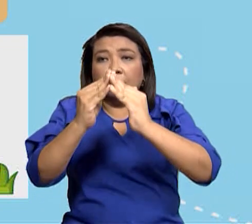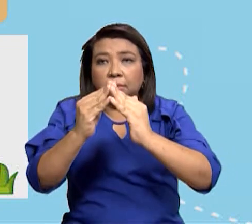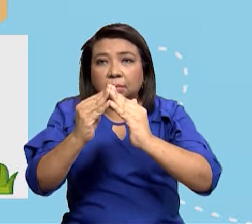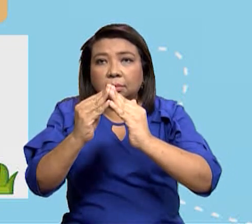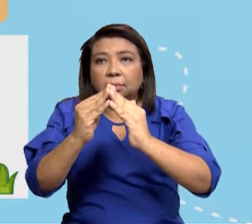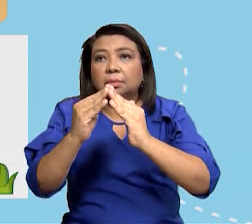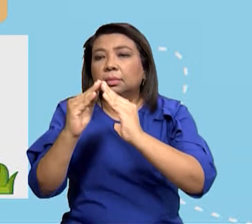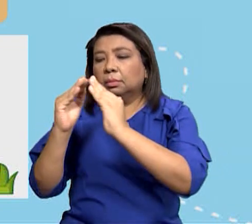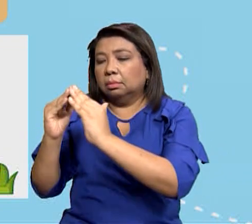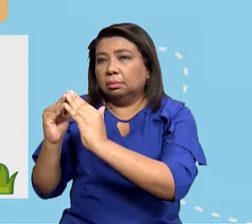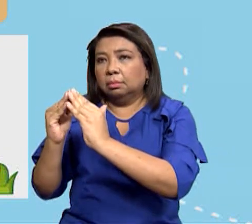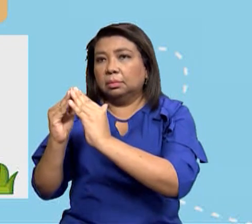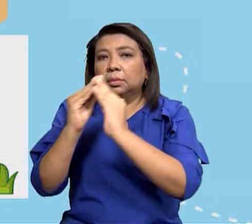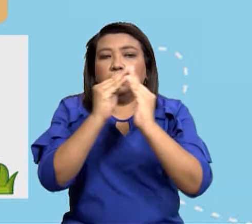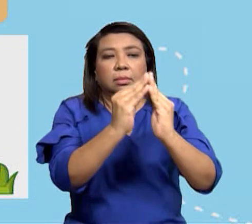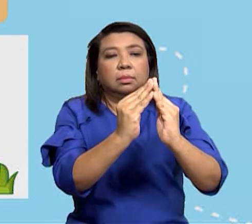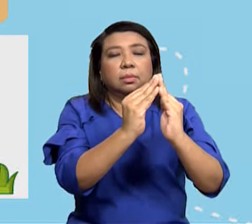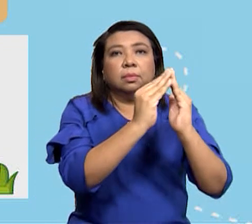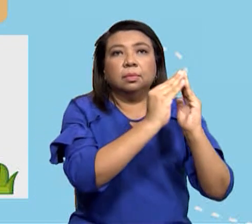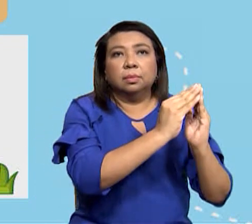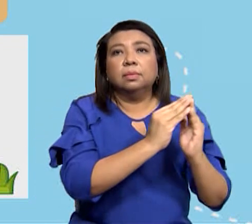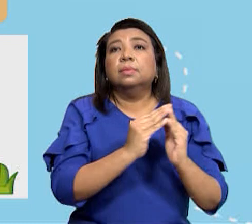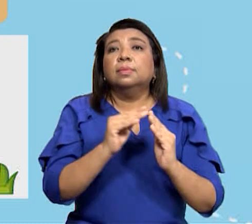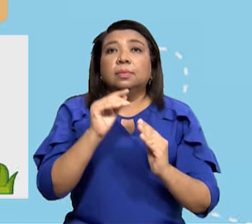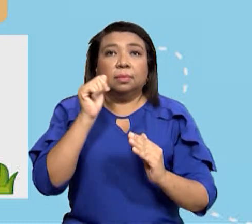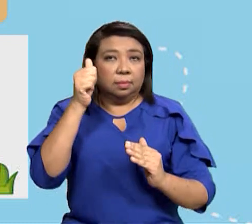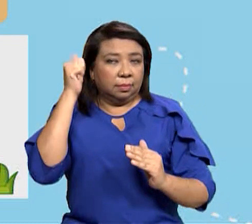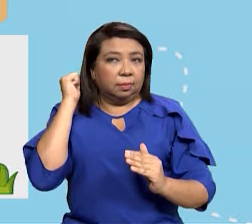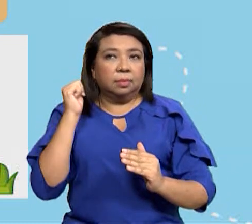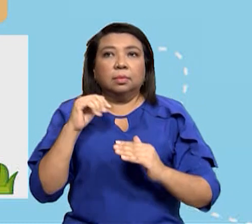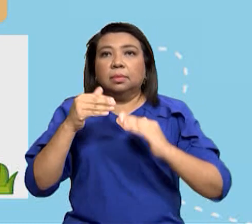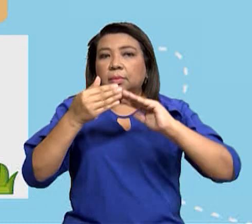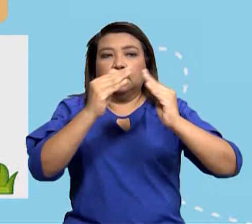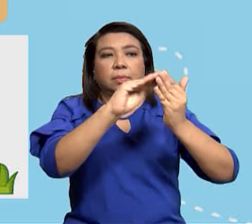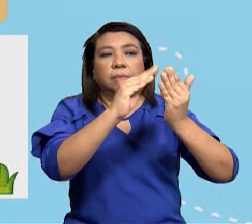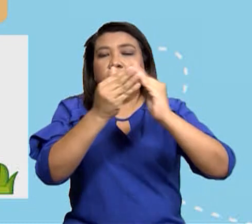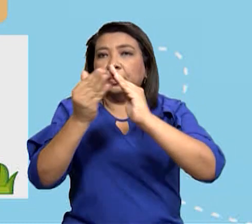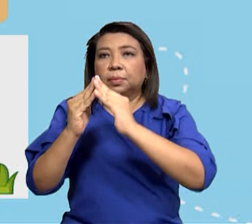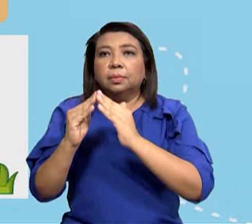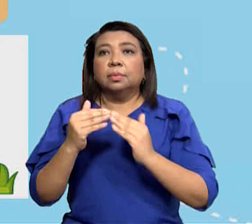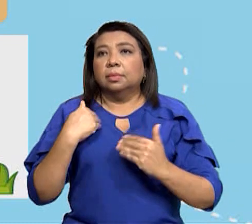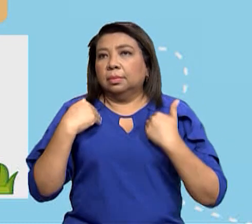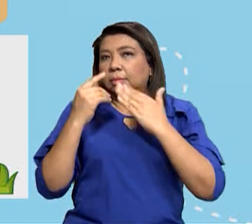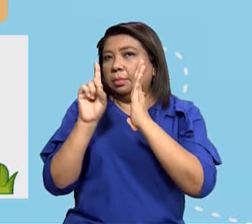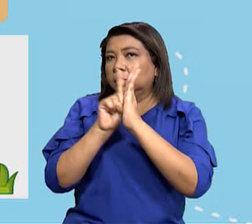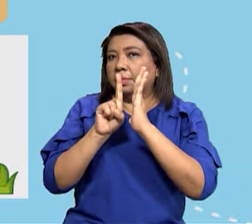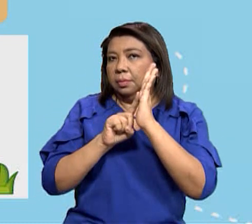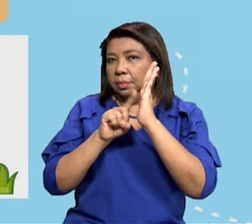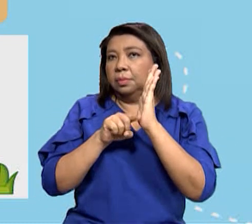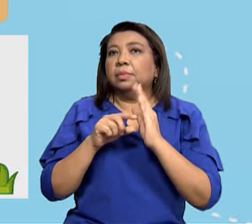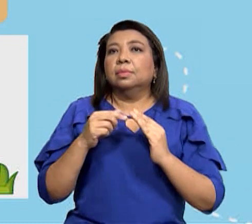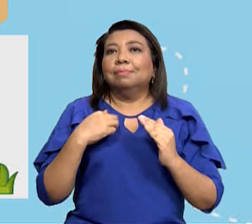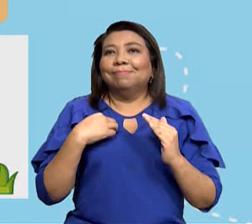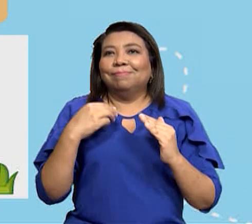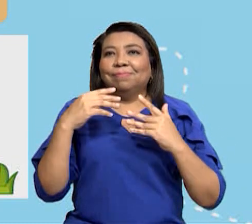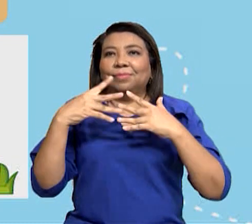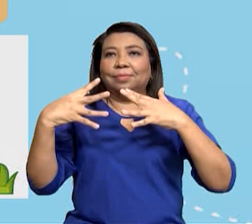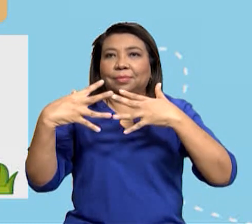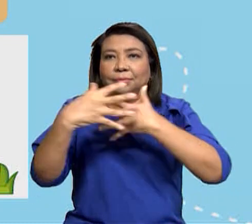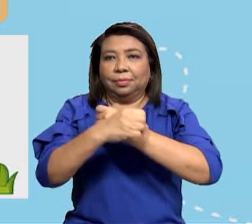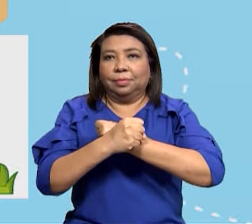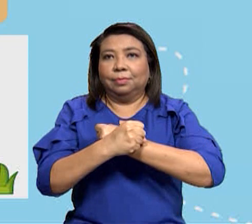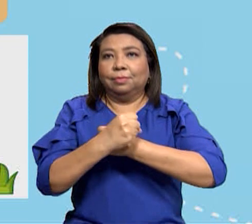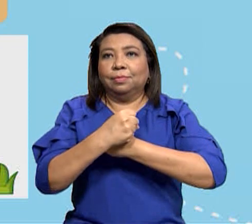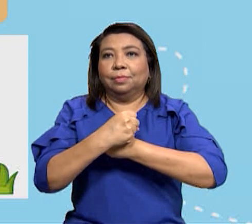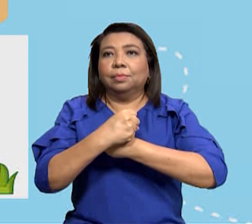reglas o ciertas obligaciones que debemos cumplir sea por ejemplo que estemos en un grupo en la